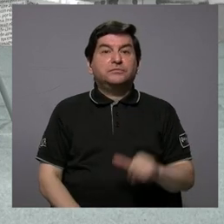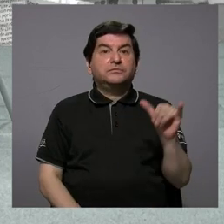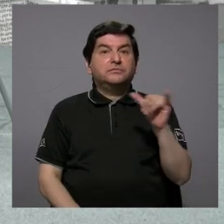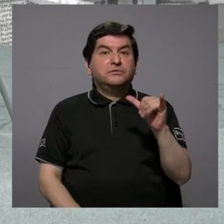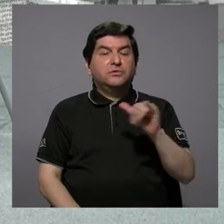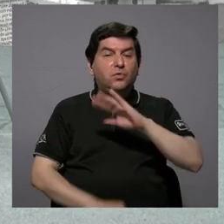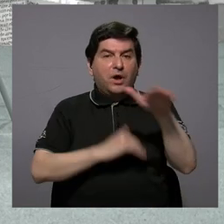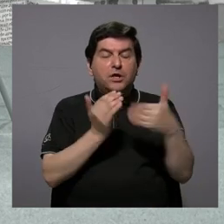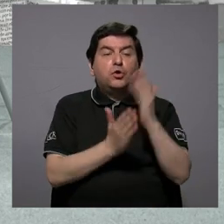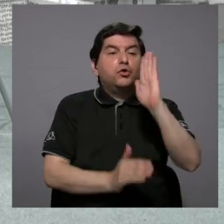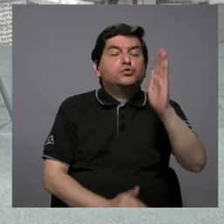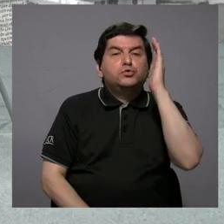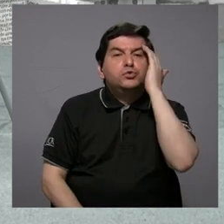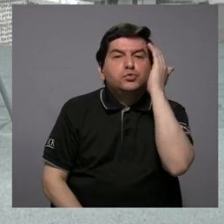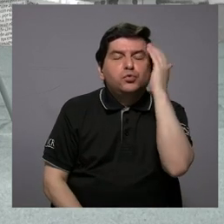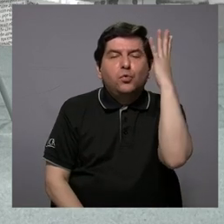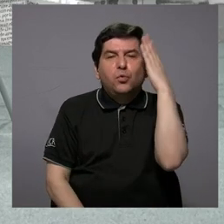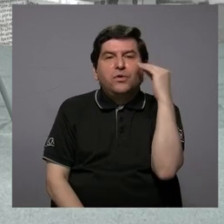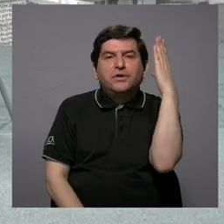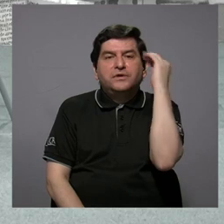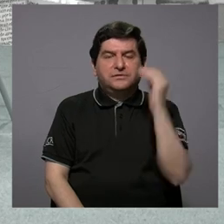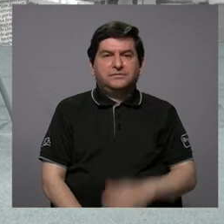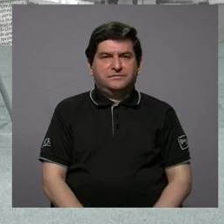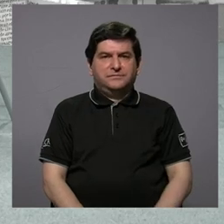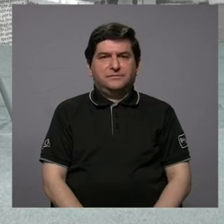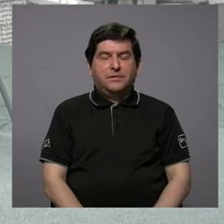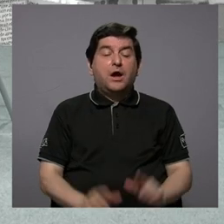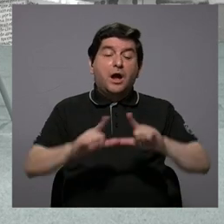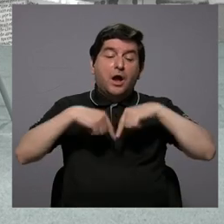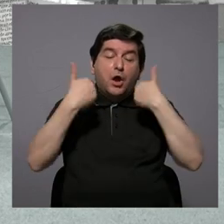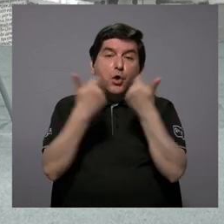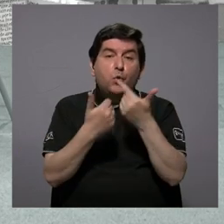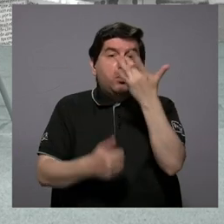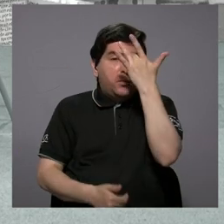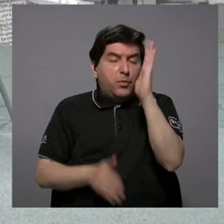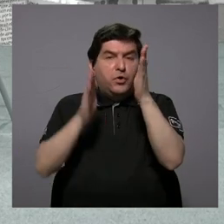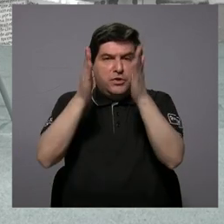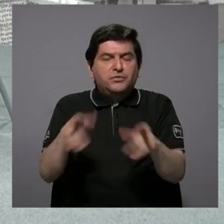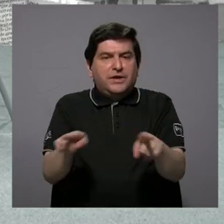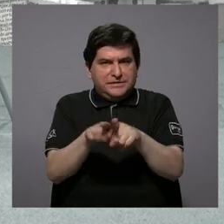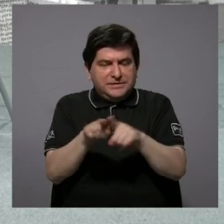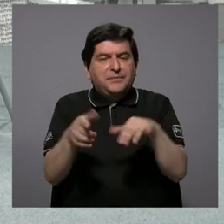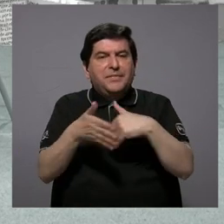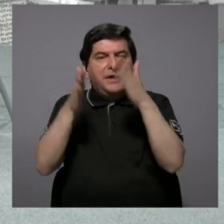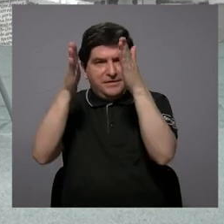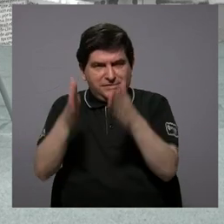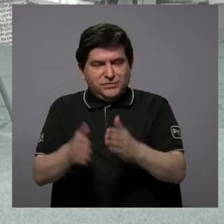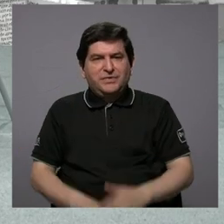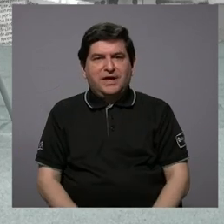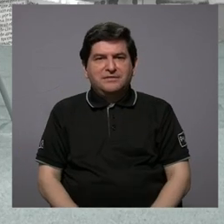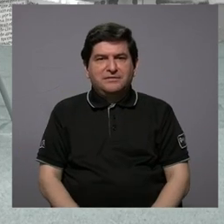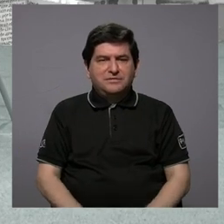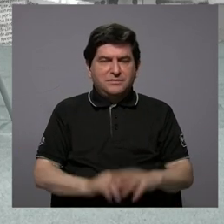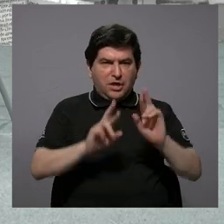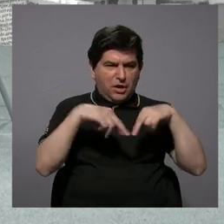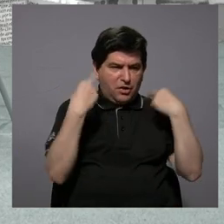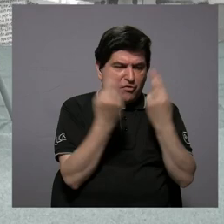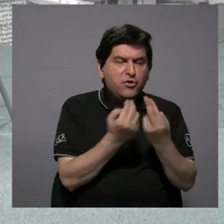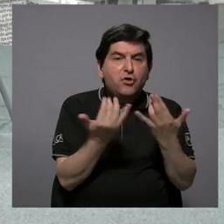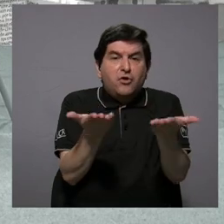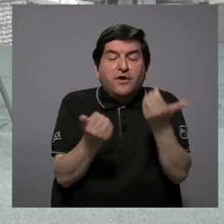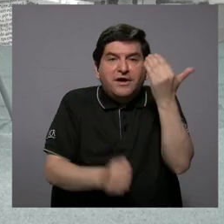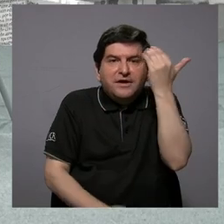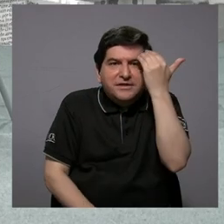sus conocimientos y experiencias, había también grupos intelectuales de estudiantes que se reunían para saber